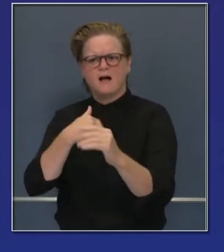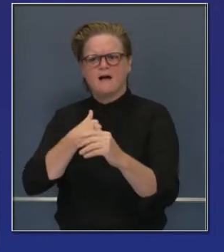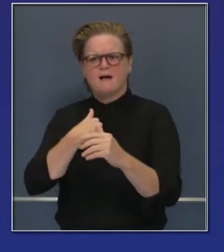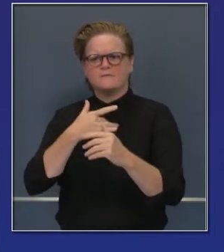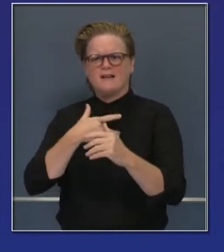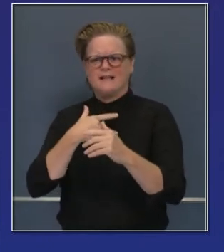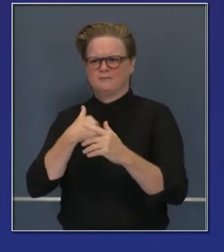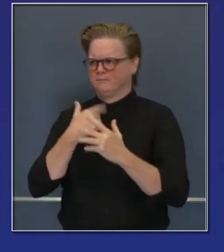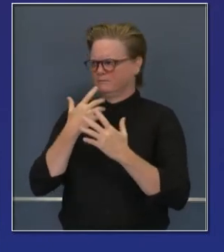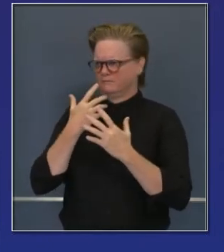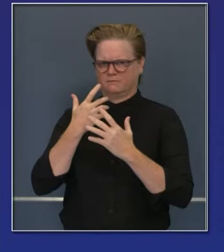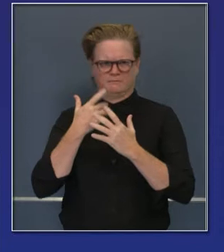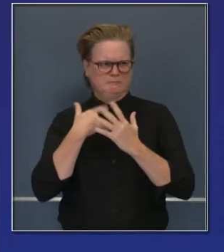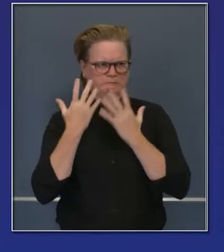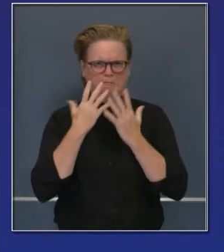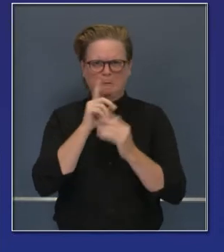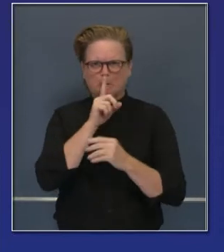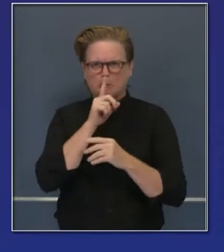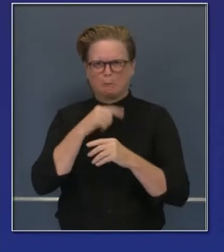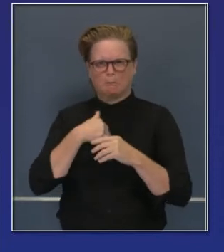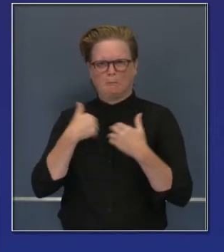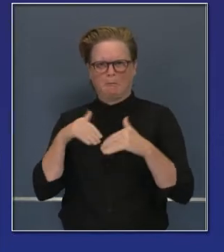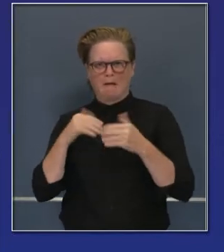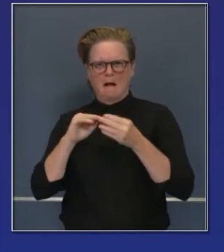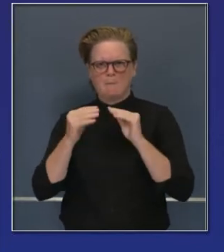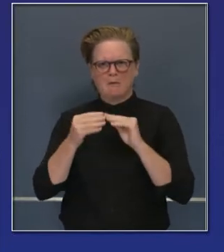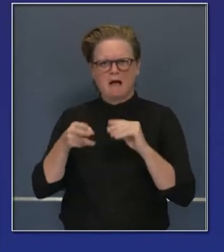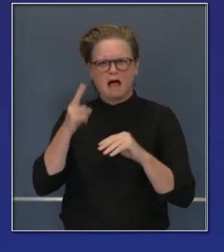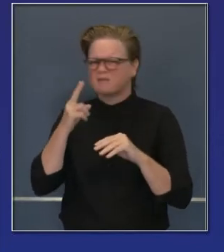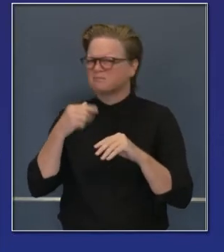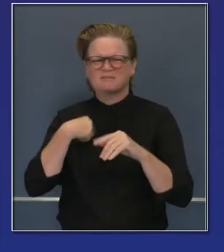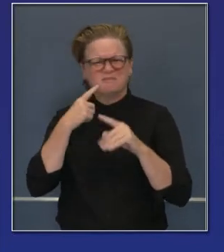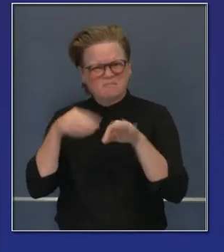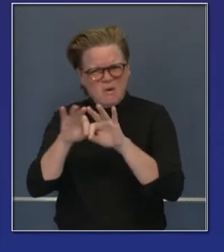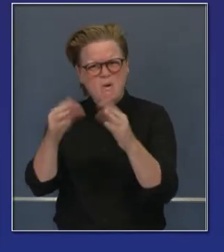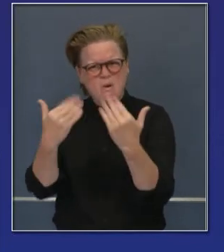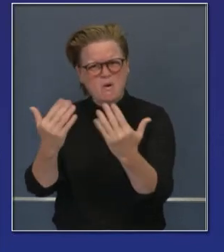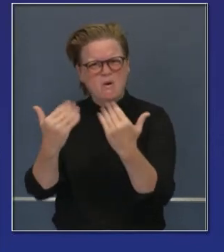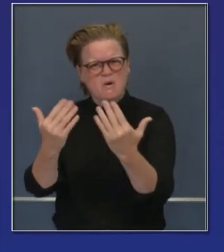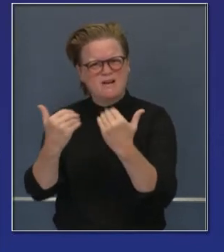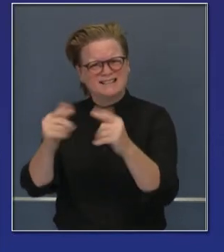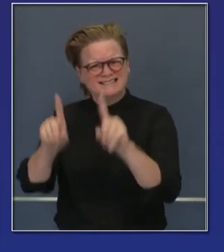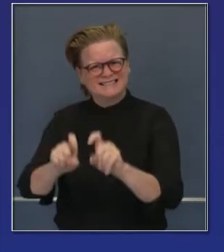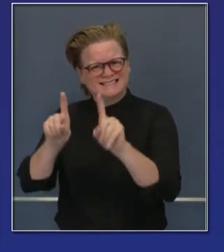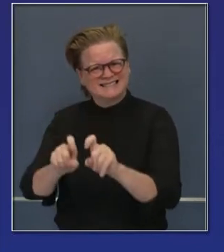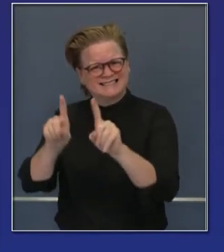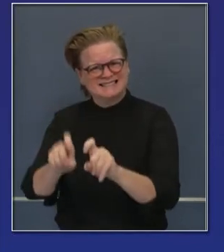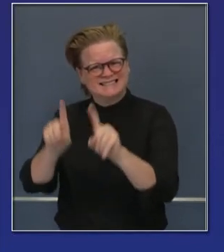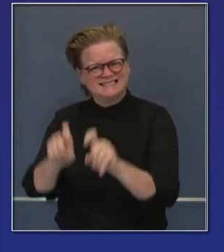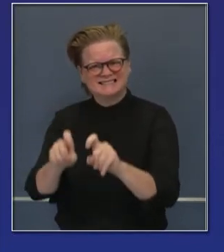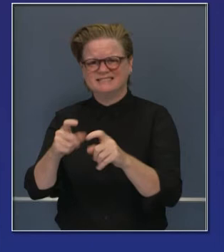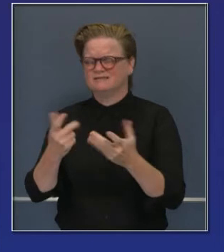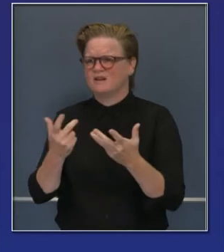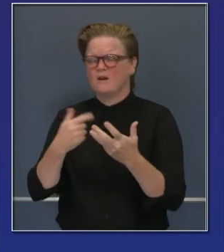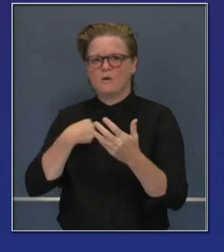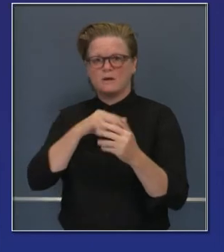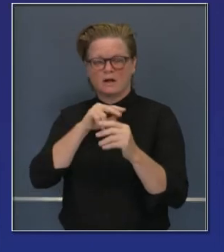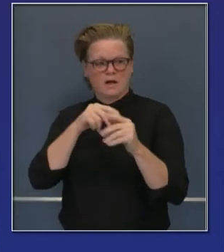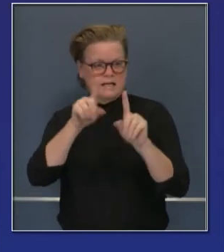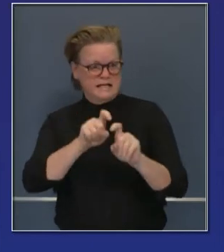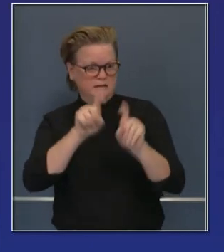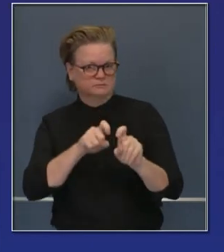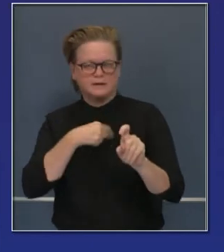estamos avergonzados ni penosos sobre las pruebas y hacer pruebas porque es fundamental.